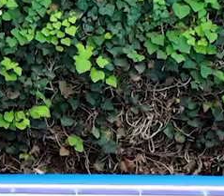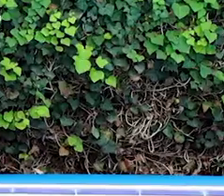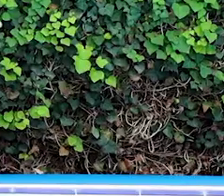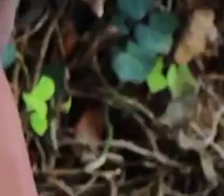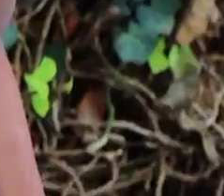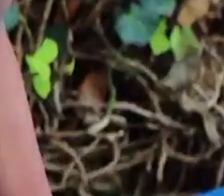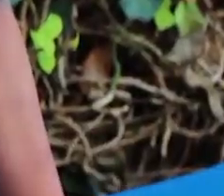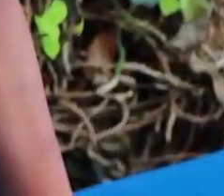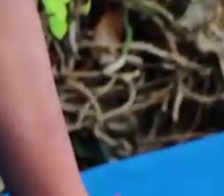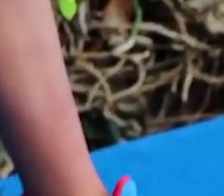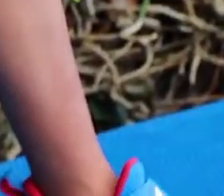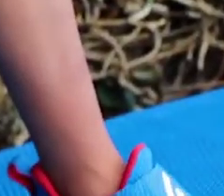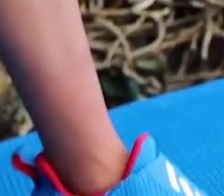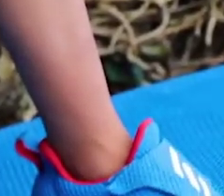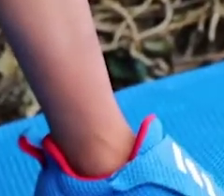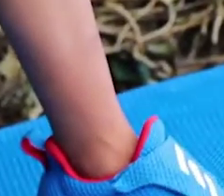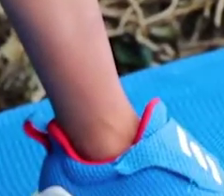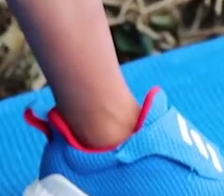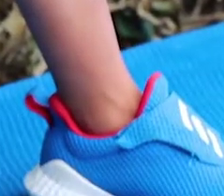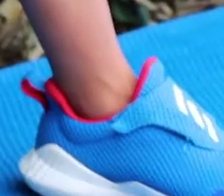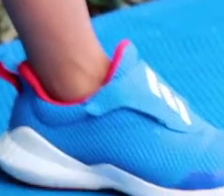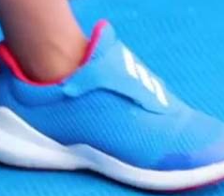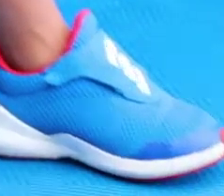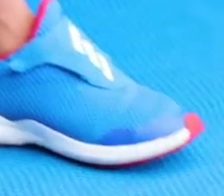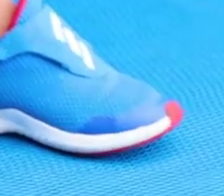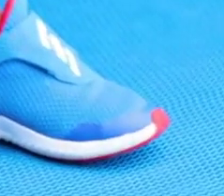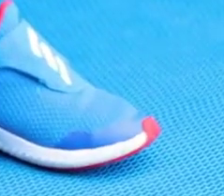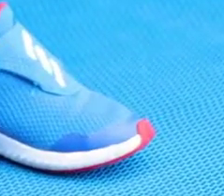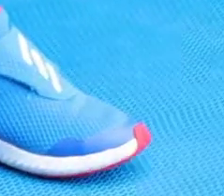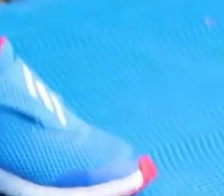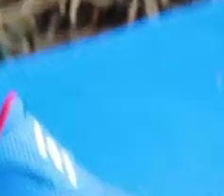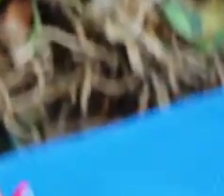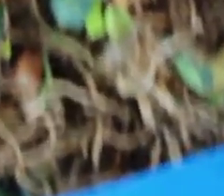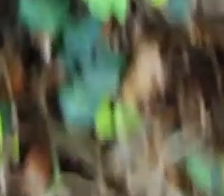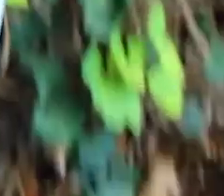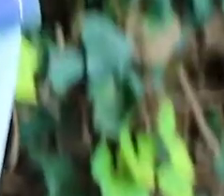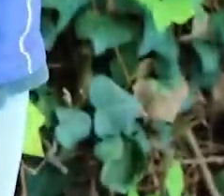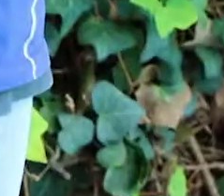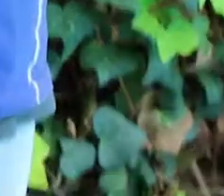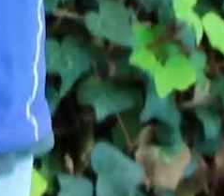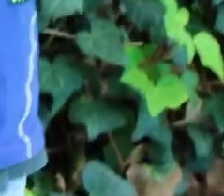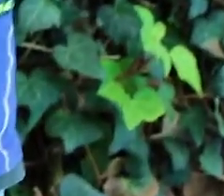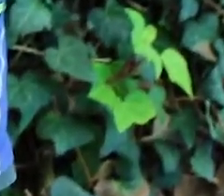Tres más. Estira bien los brazos.